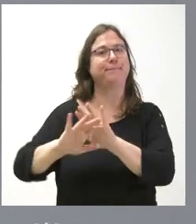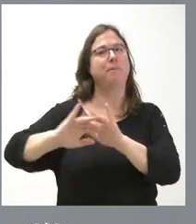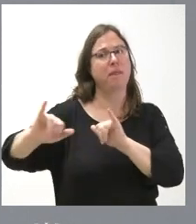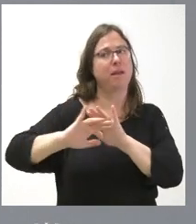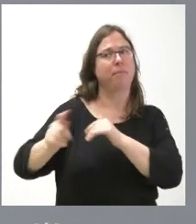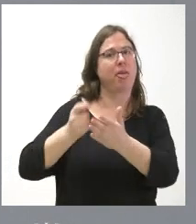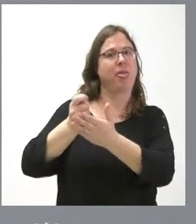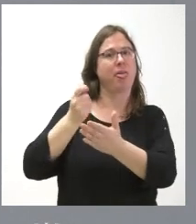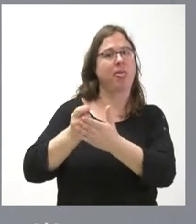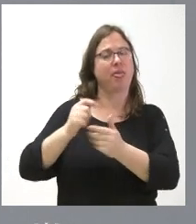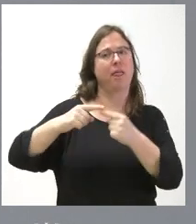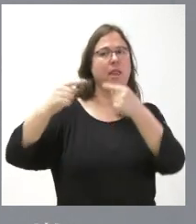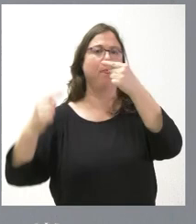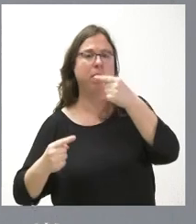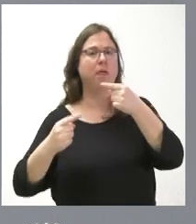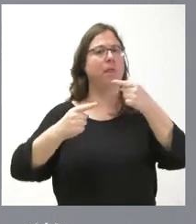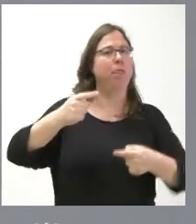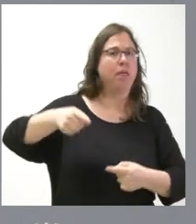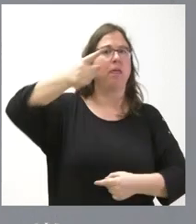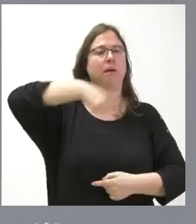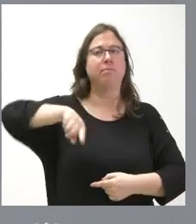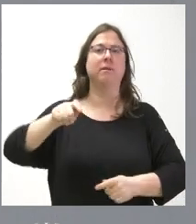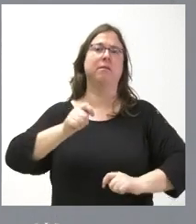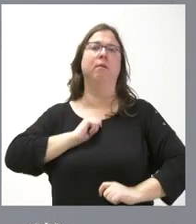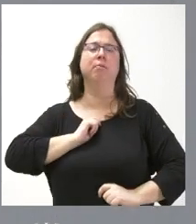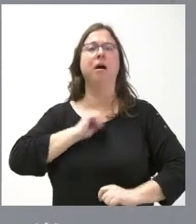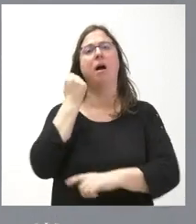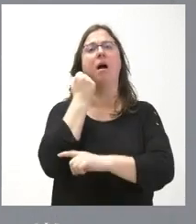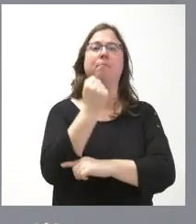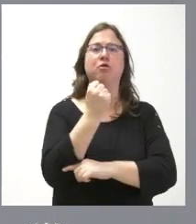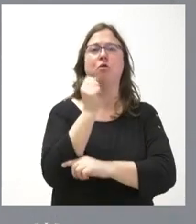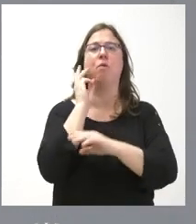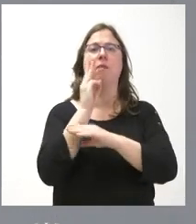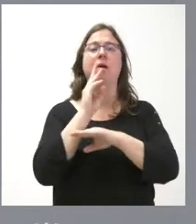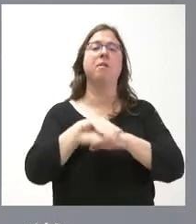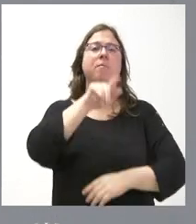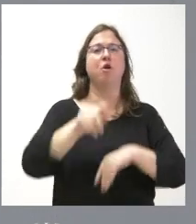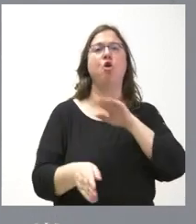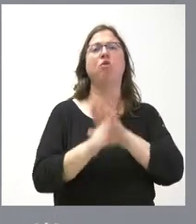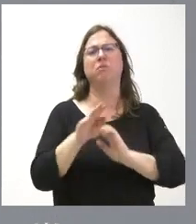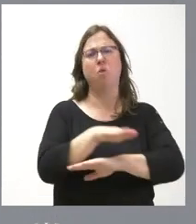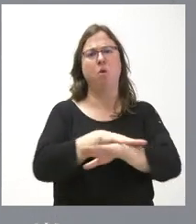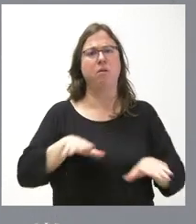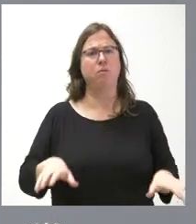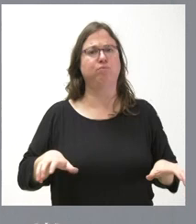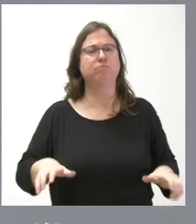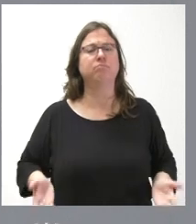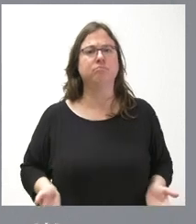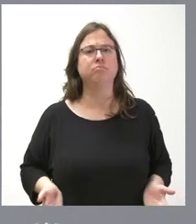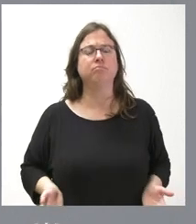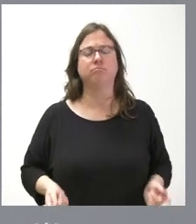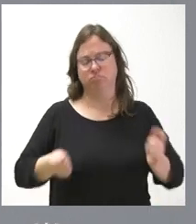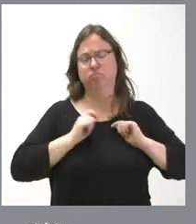desigualdades a quien tiene la posibilidad de garantizar un apoyo parlamentario para que alguien siga siendo presidente del Gobierno. Y esto es lo que preocupa.